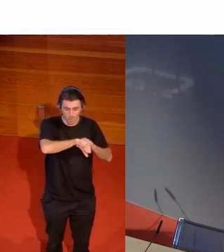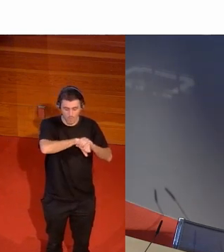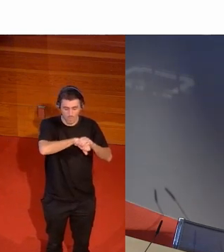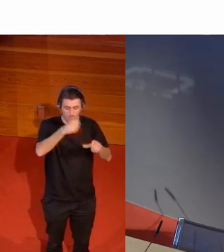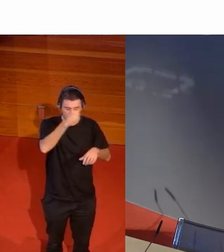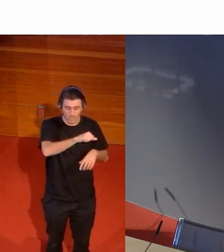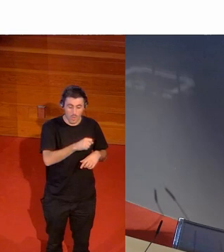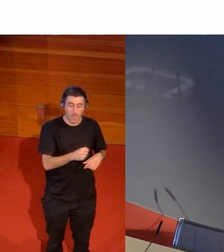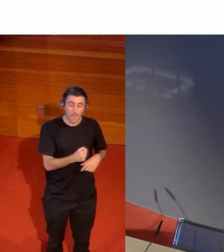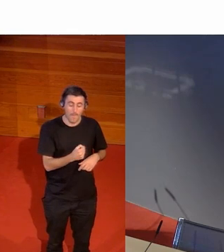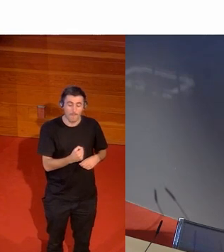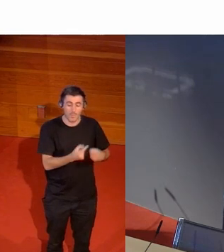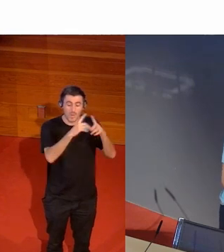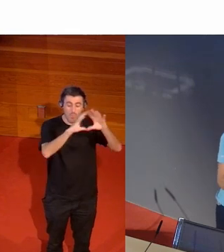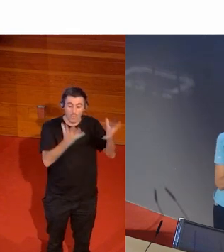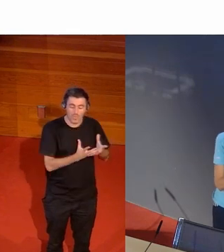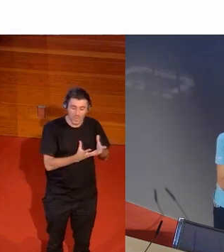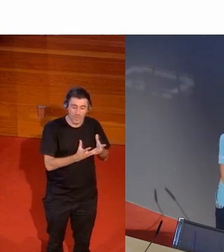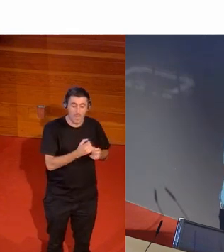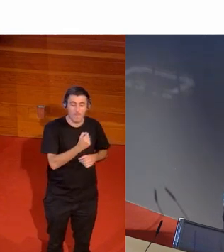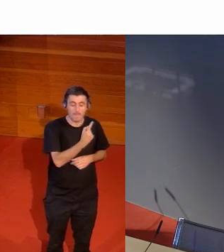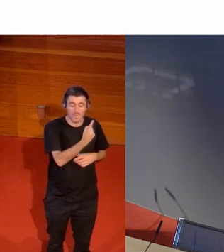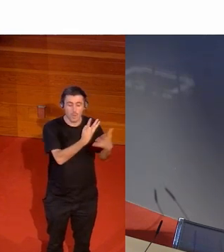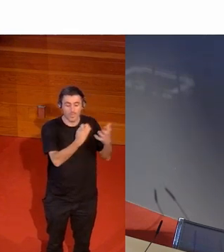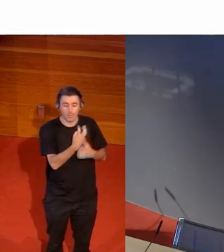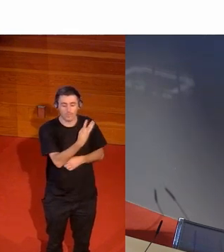1930 la primera participación de la selección masculina